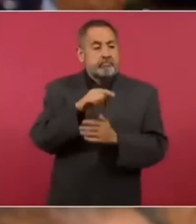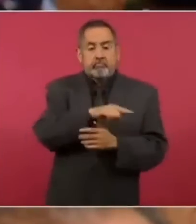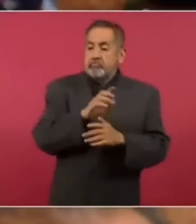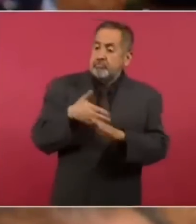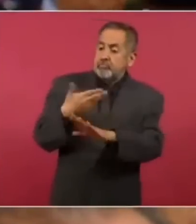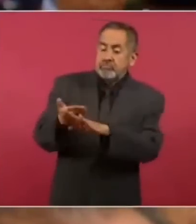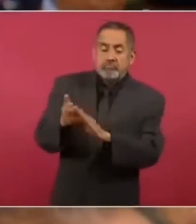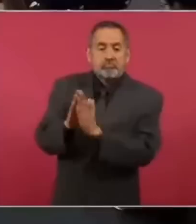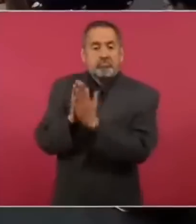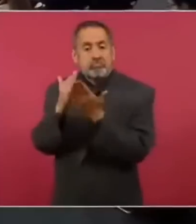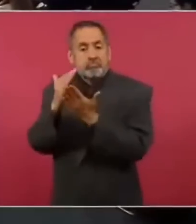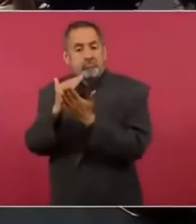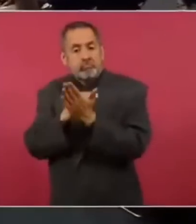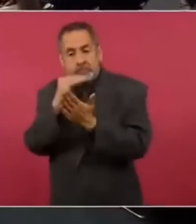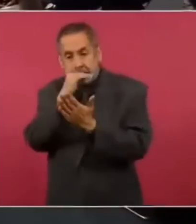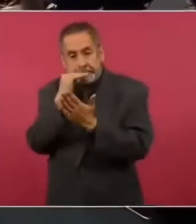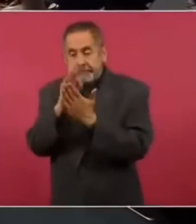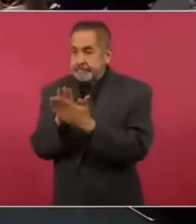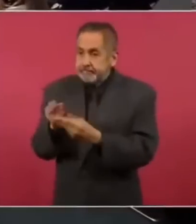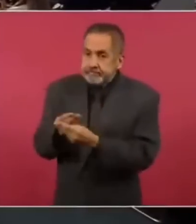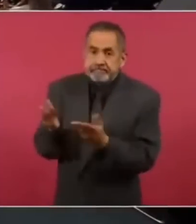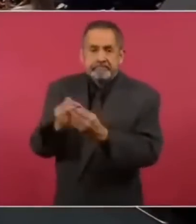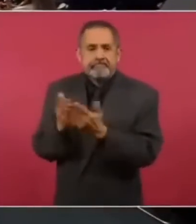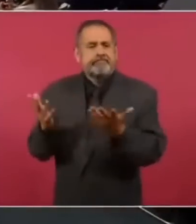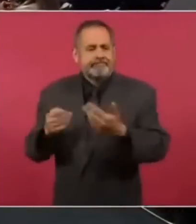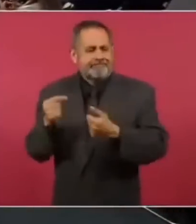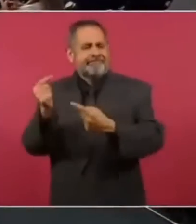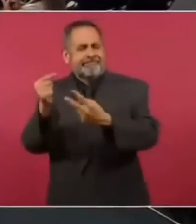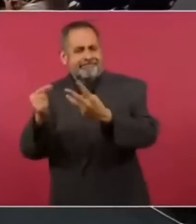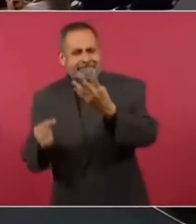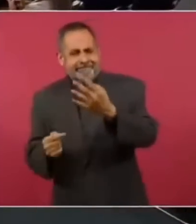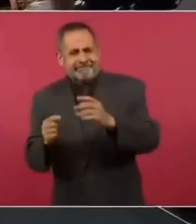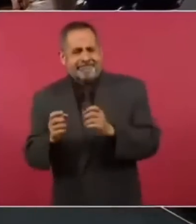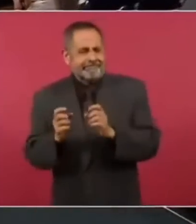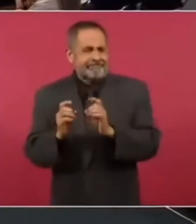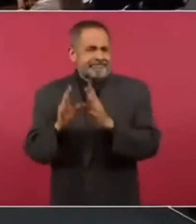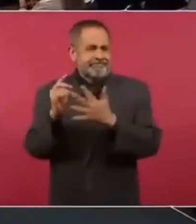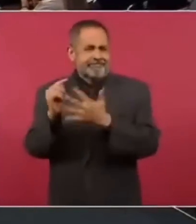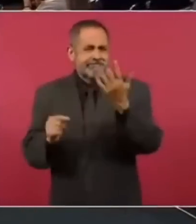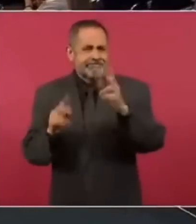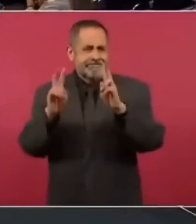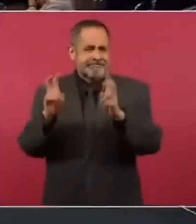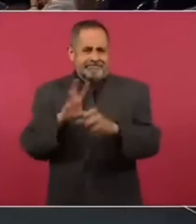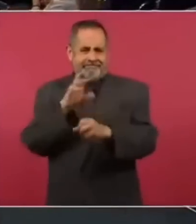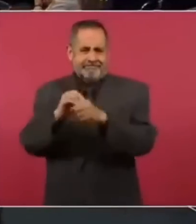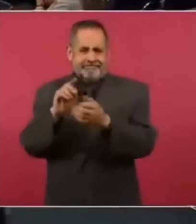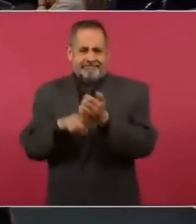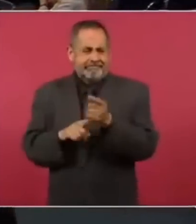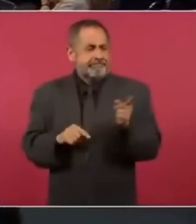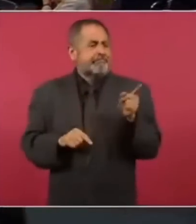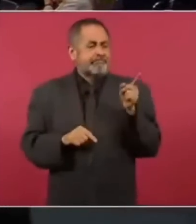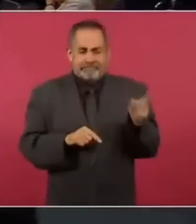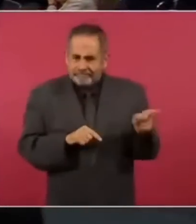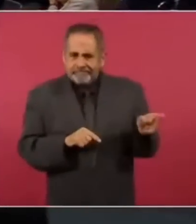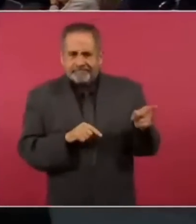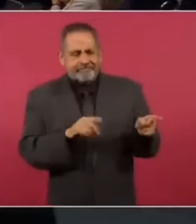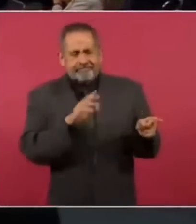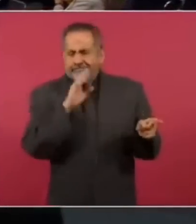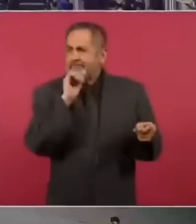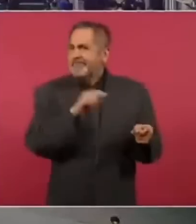de texto que usted también ya ha mencionado. En fin, hay varias aristas, hay varias expresiones,